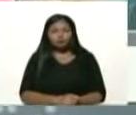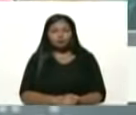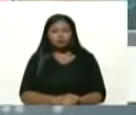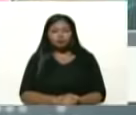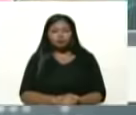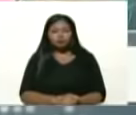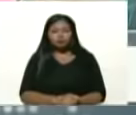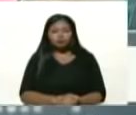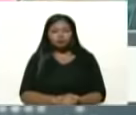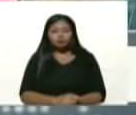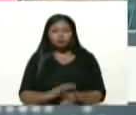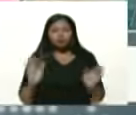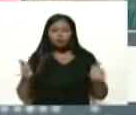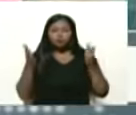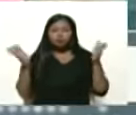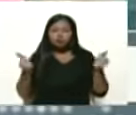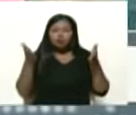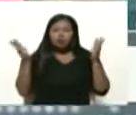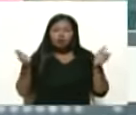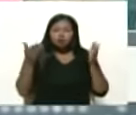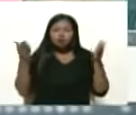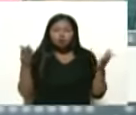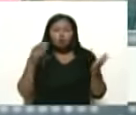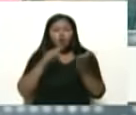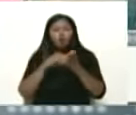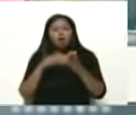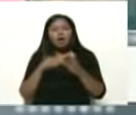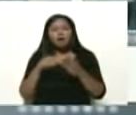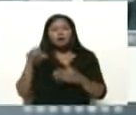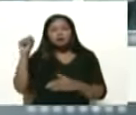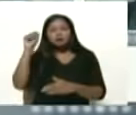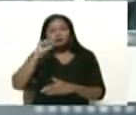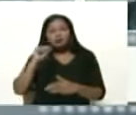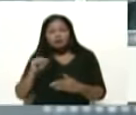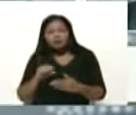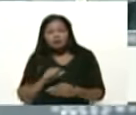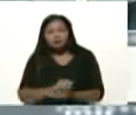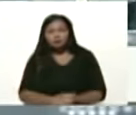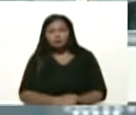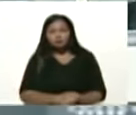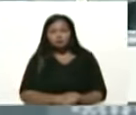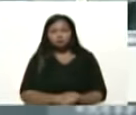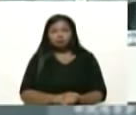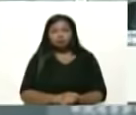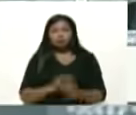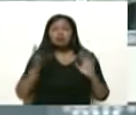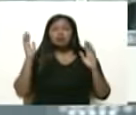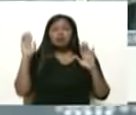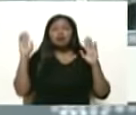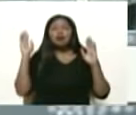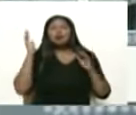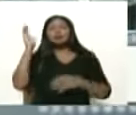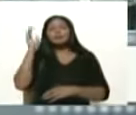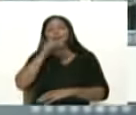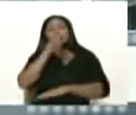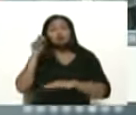impulsando las centrales sindicales socialistas desde la asamblea nacional